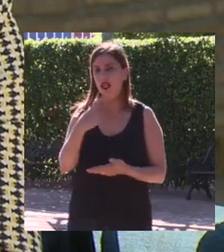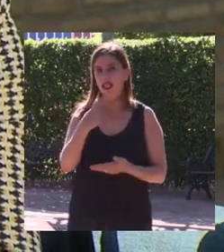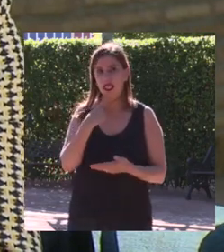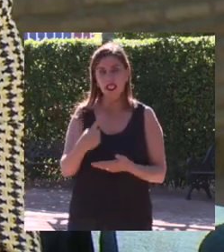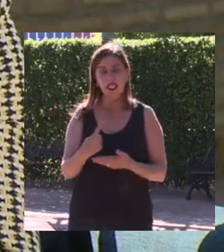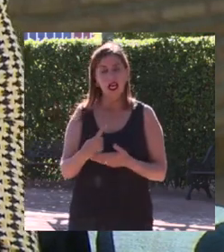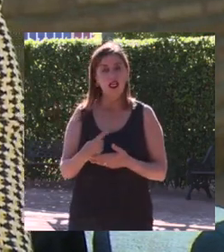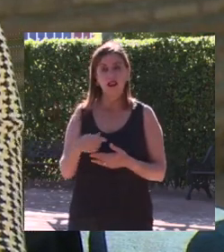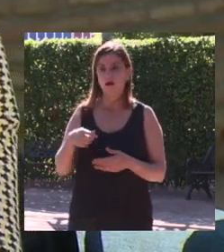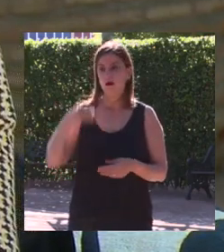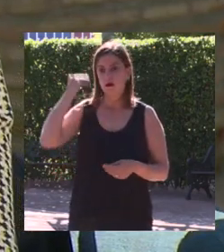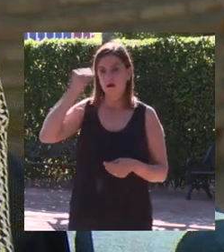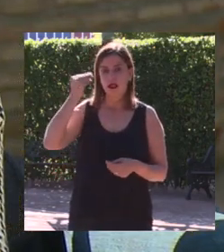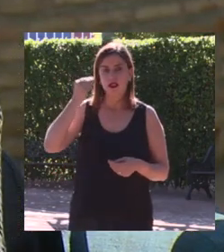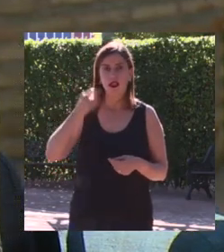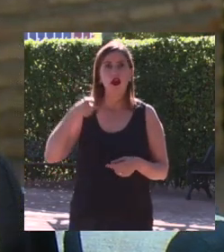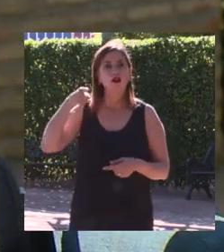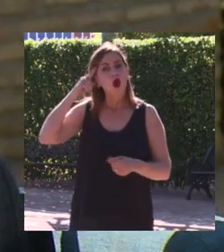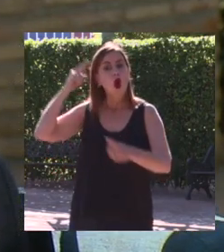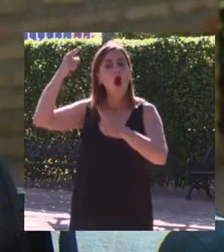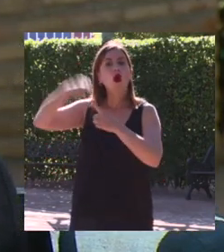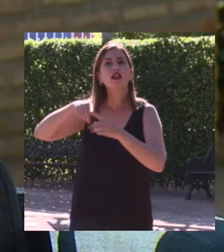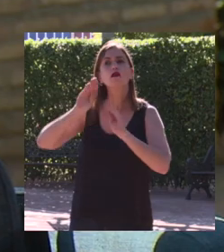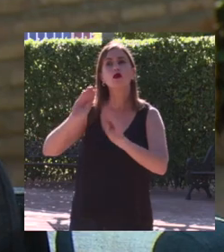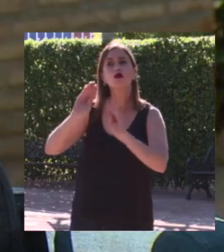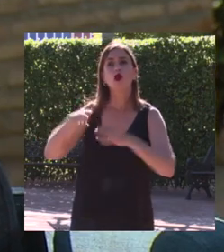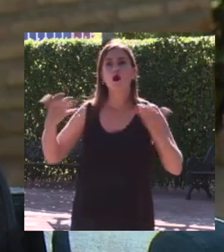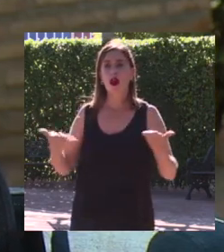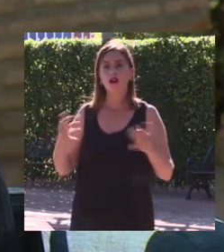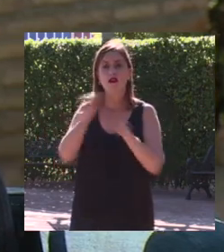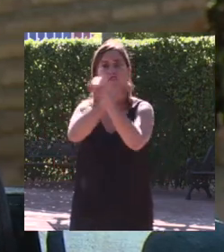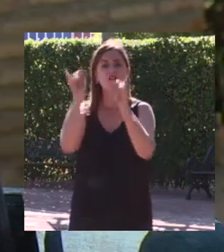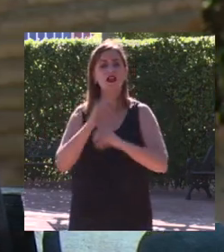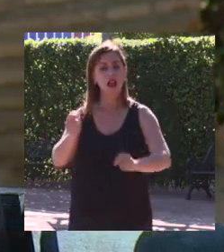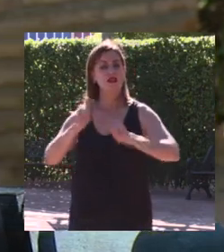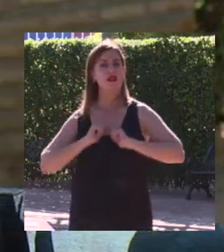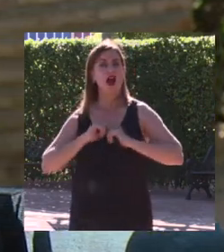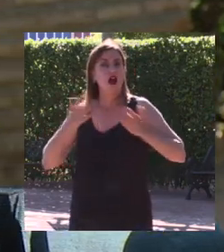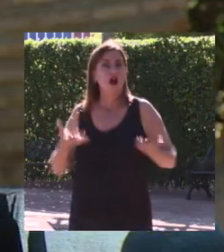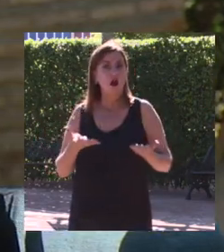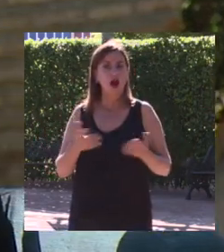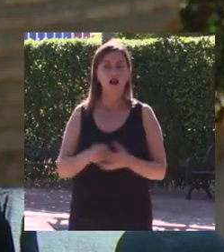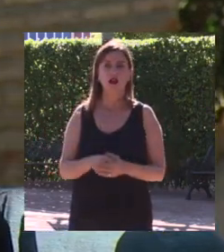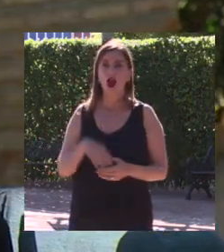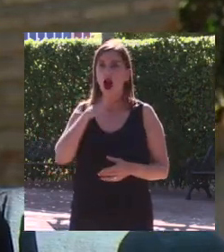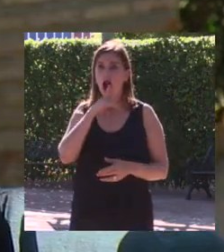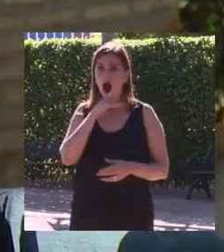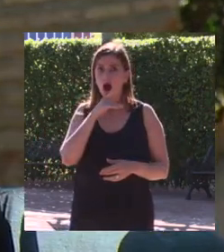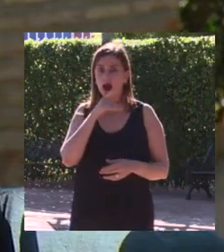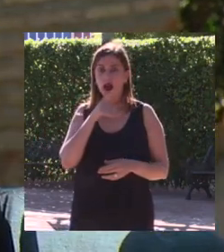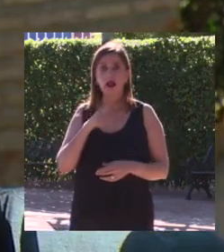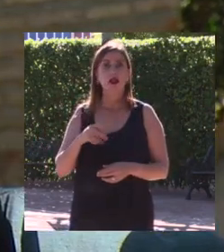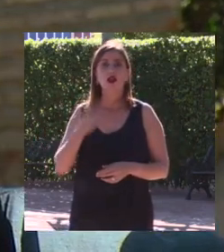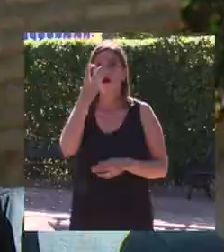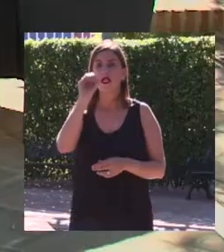que decidan qué es lo que les apetece hacer qué es lo que les hace felices y no necesariamente lo que te hace feliz ahora dentro de 20